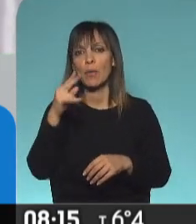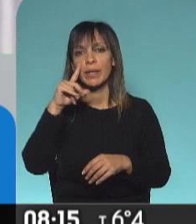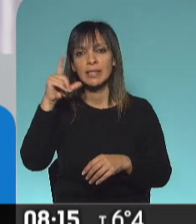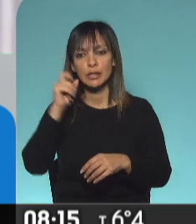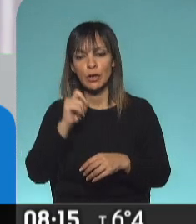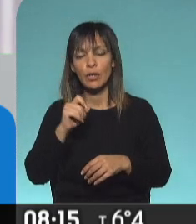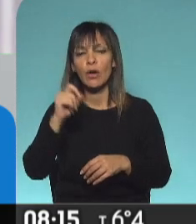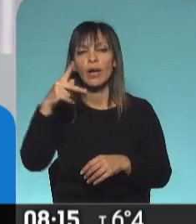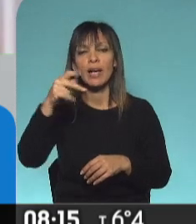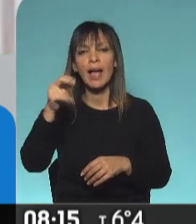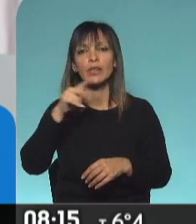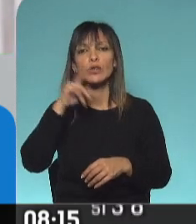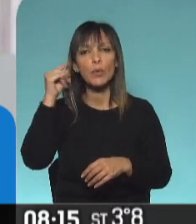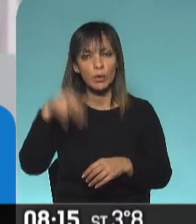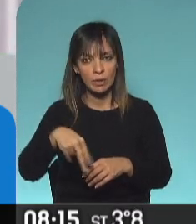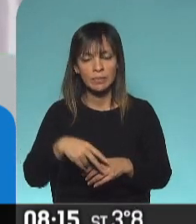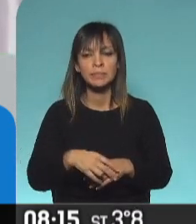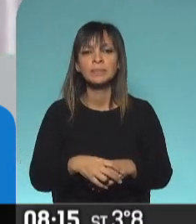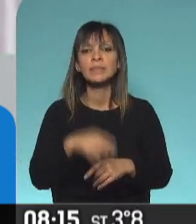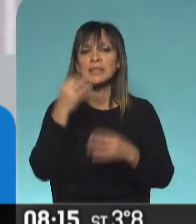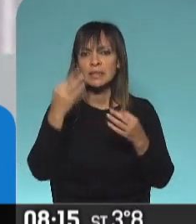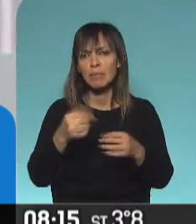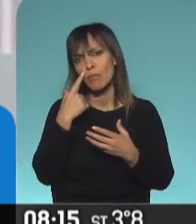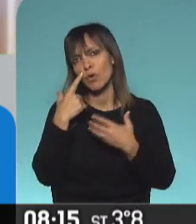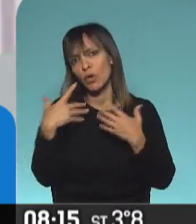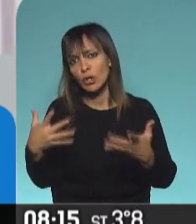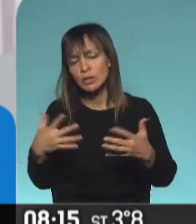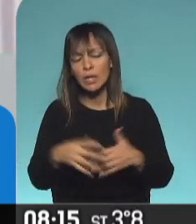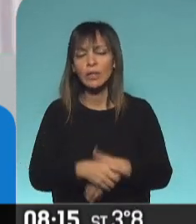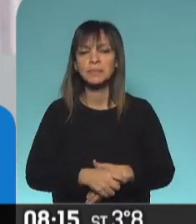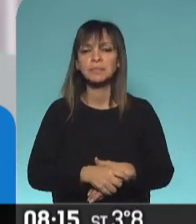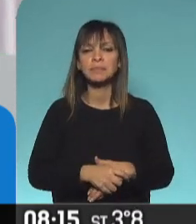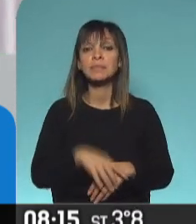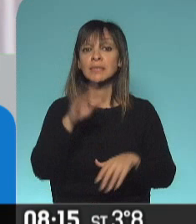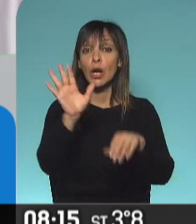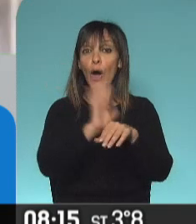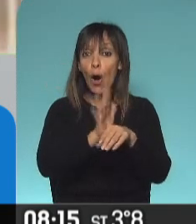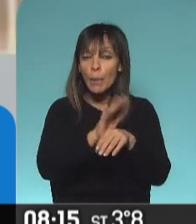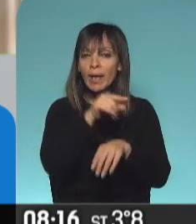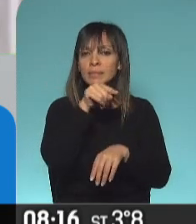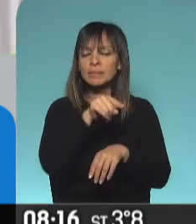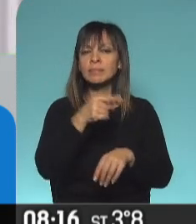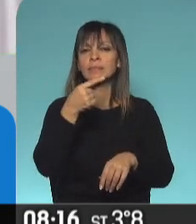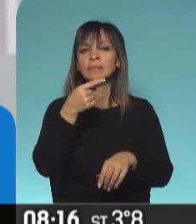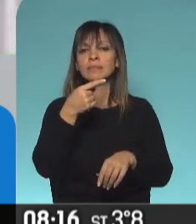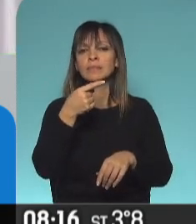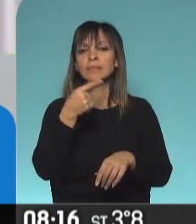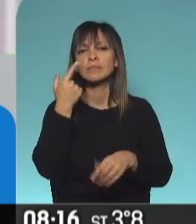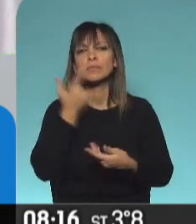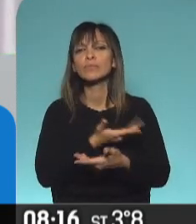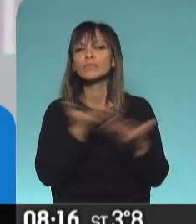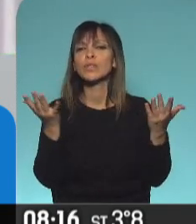podés haber visto El Excelente Terrenal, O Salomé de Chacra, entre tantas otras. Esta obra llevaba a la acción al